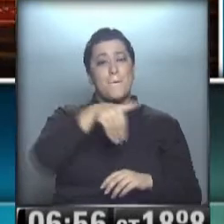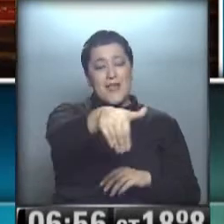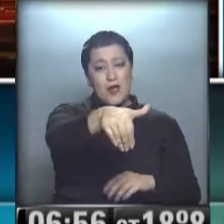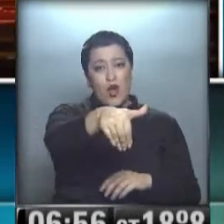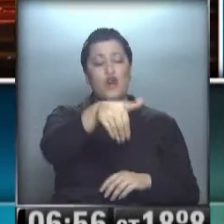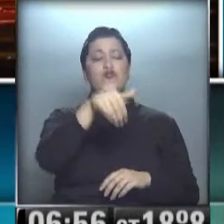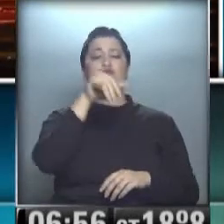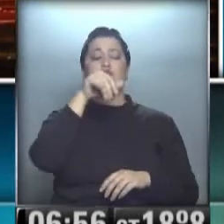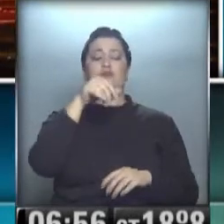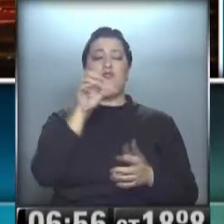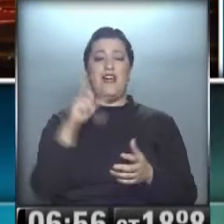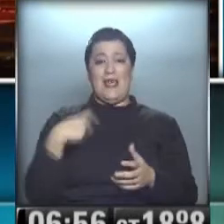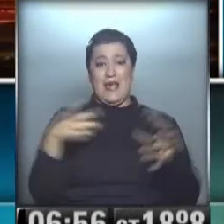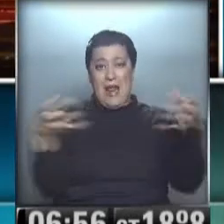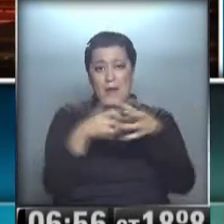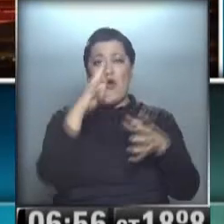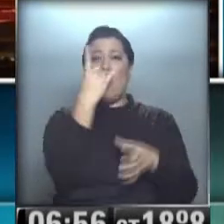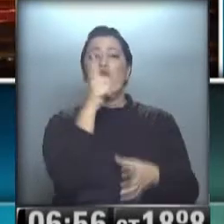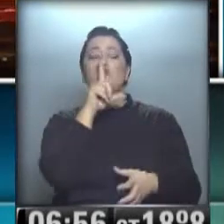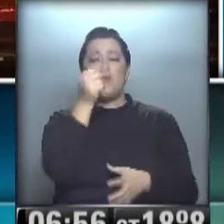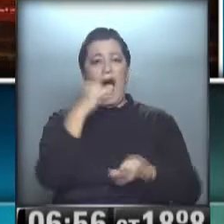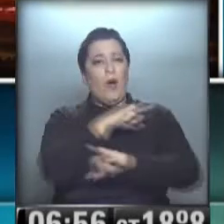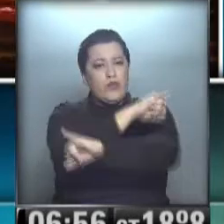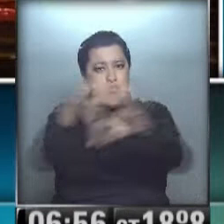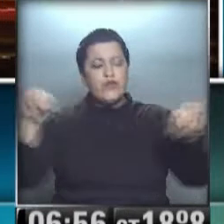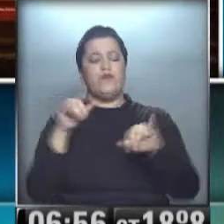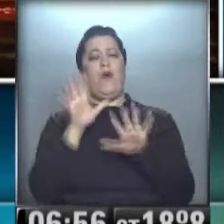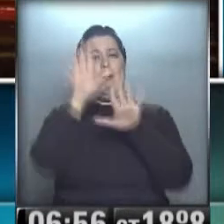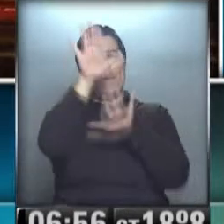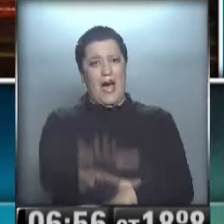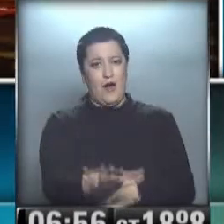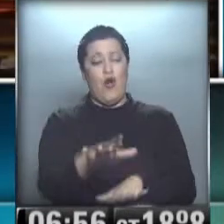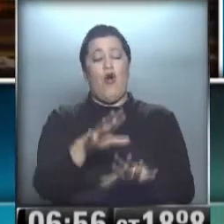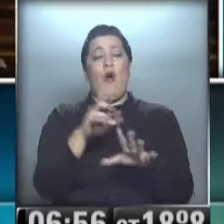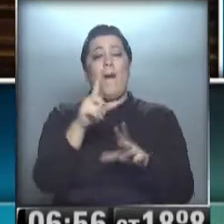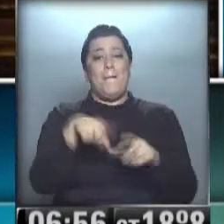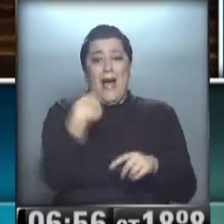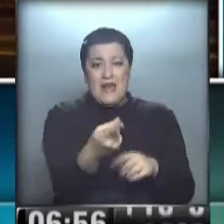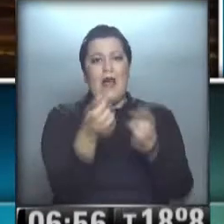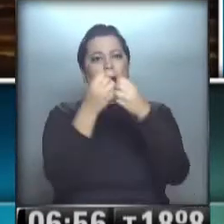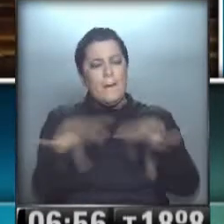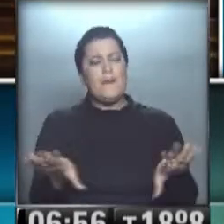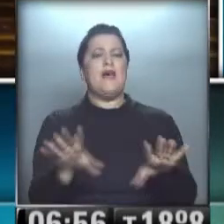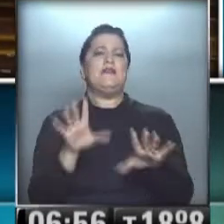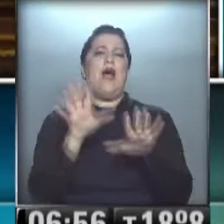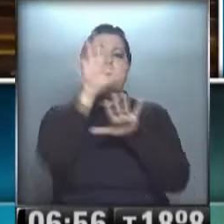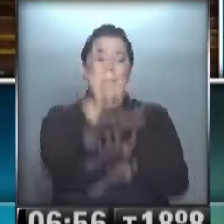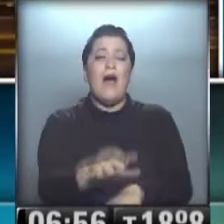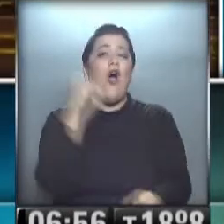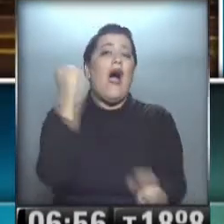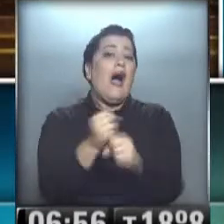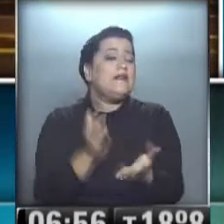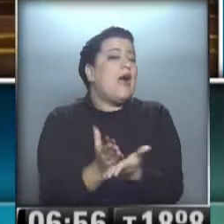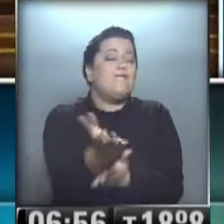La UTA anunció un paro. El gremio comenzará mañana una huelga por tiempo indeterminado debido